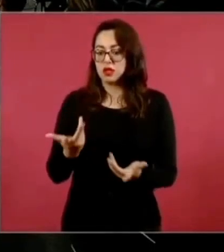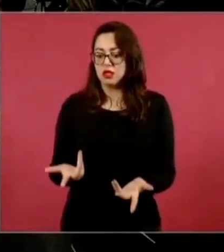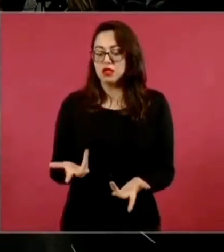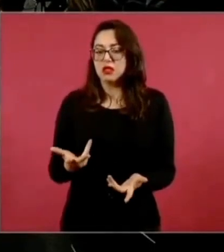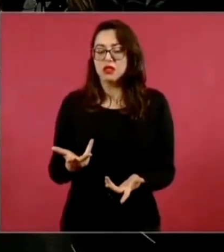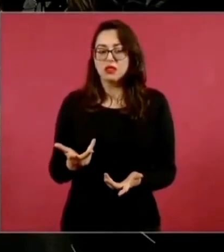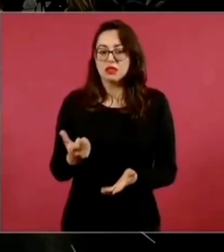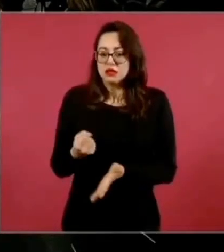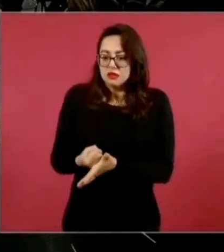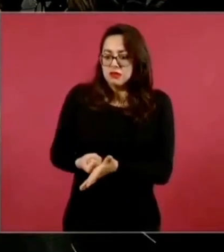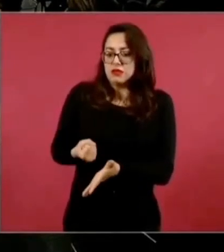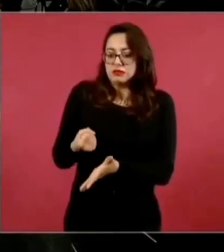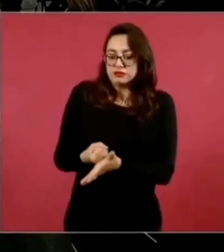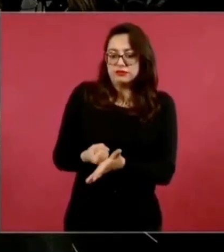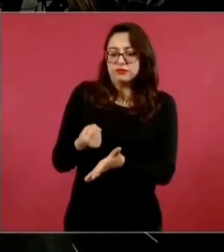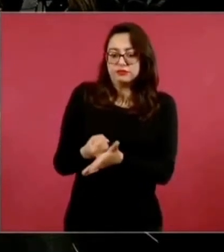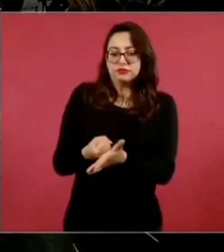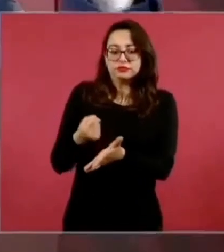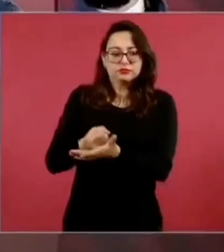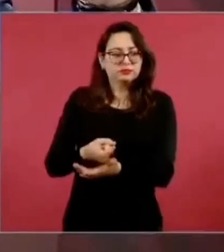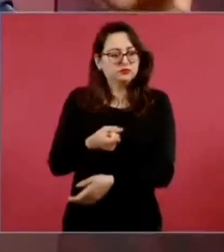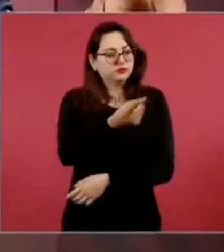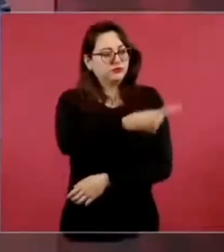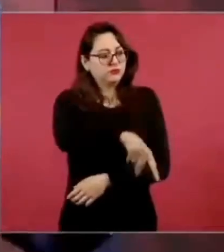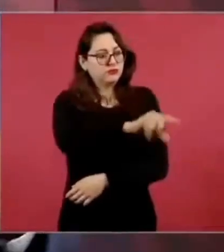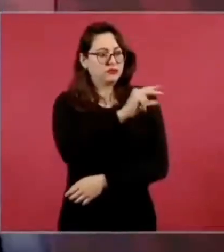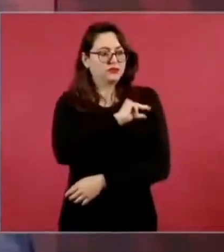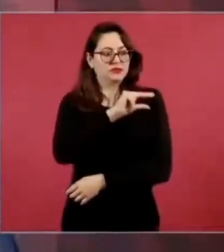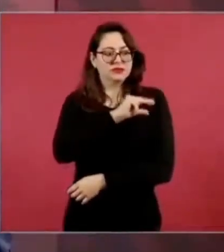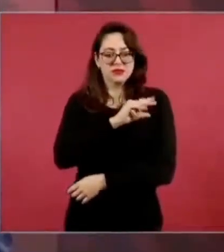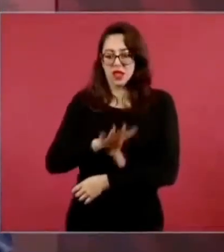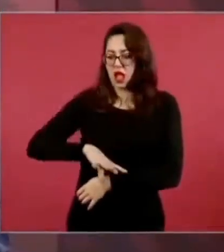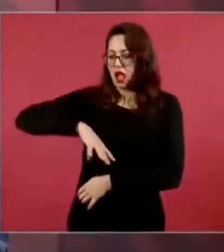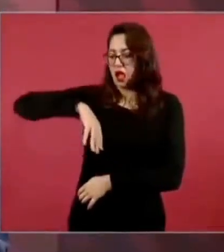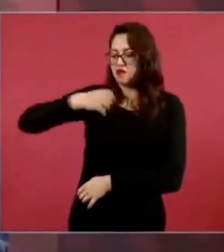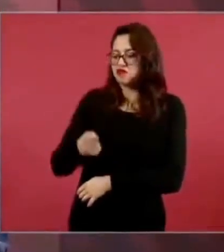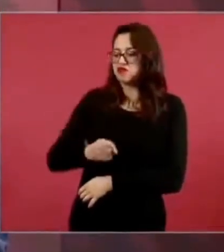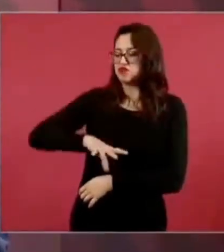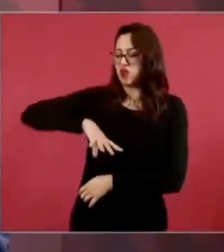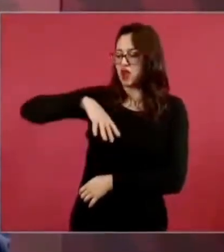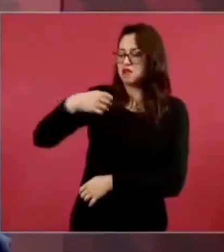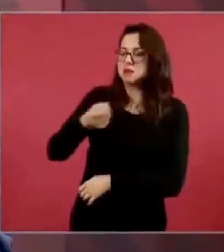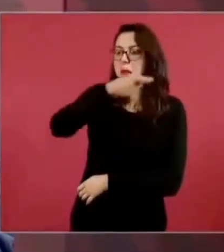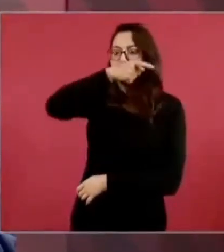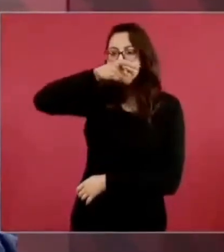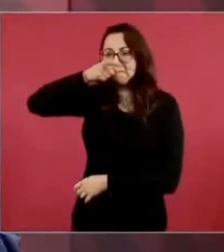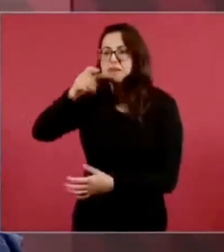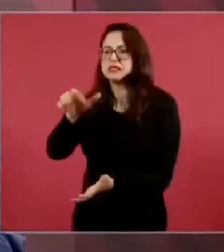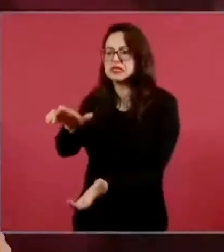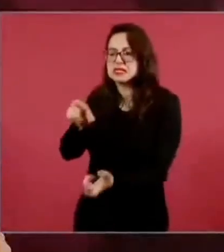en contra de estos ambiciosos,